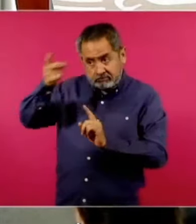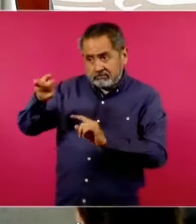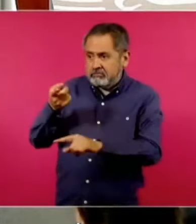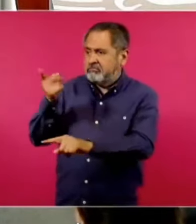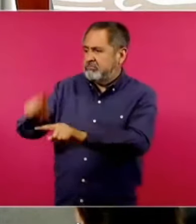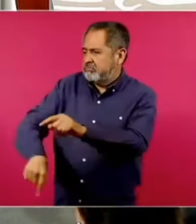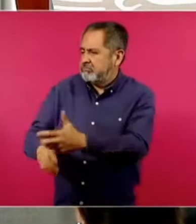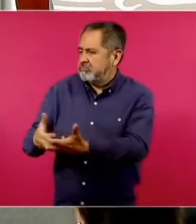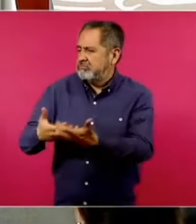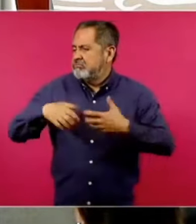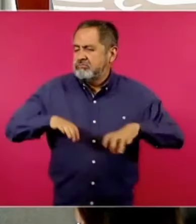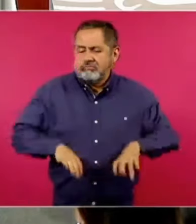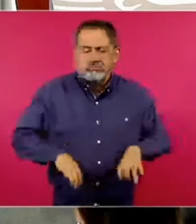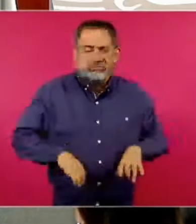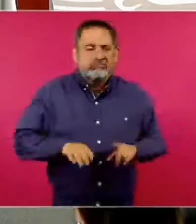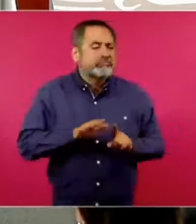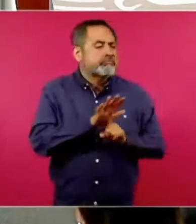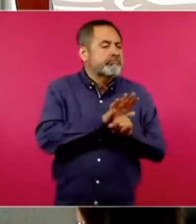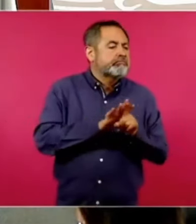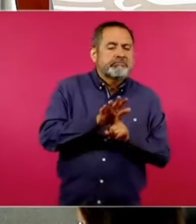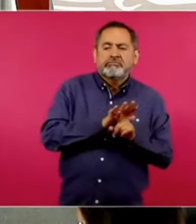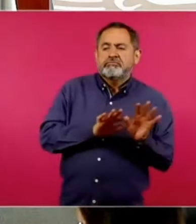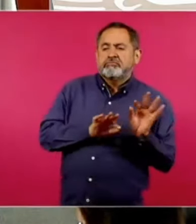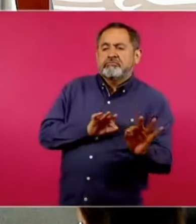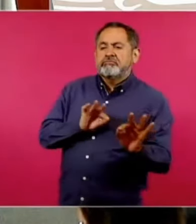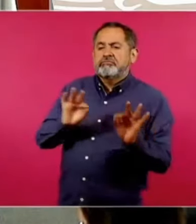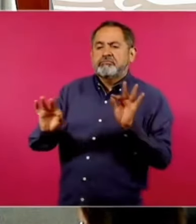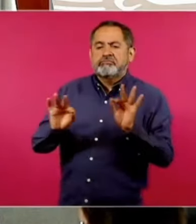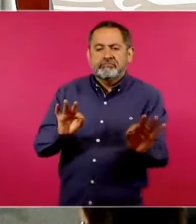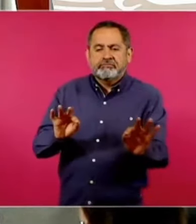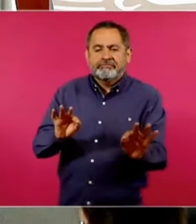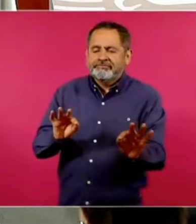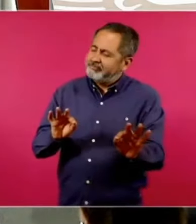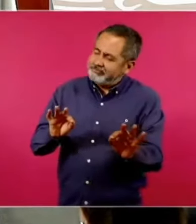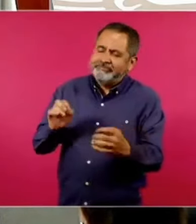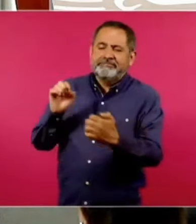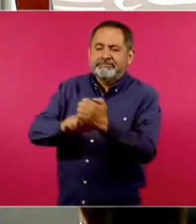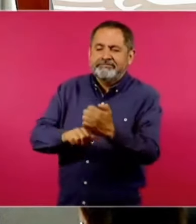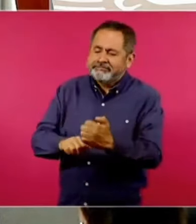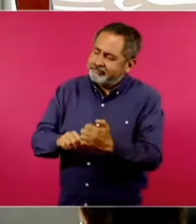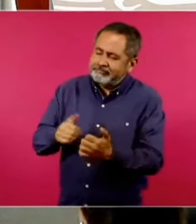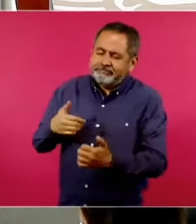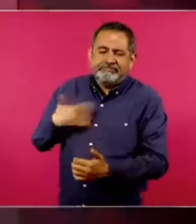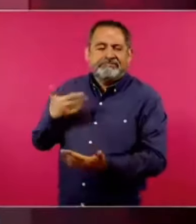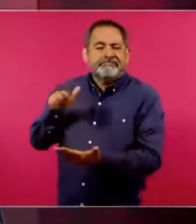sólo con la manipulación, con el poder mediático,